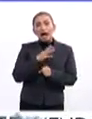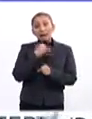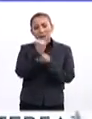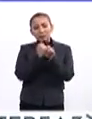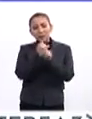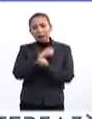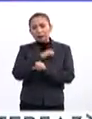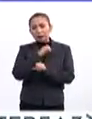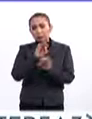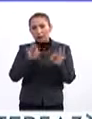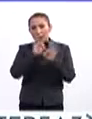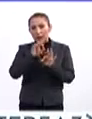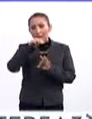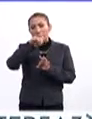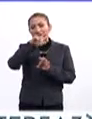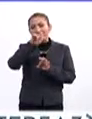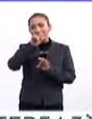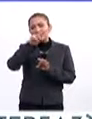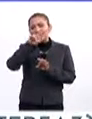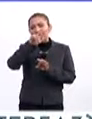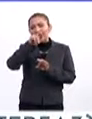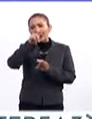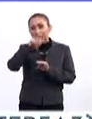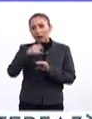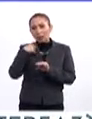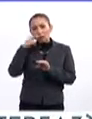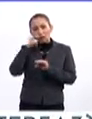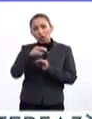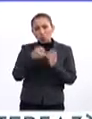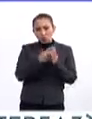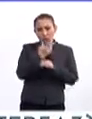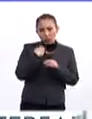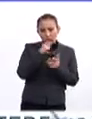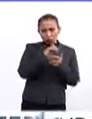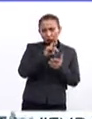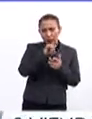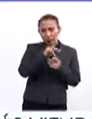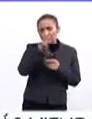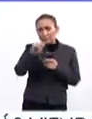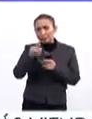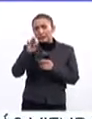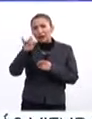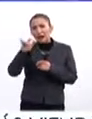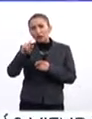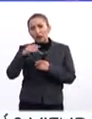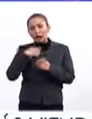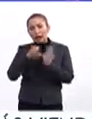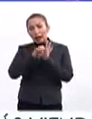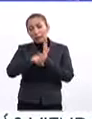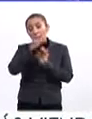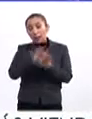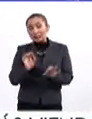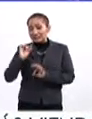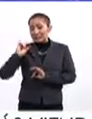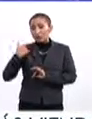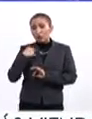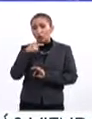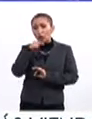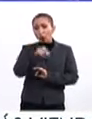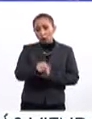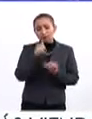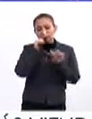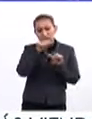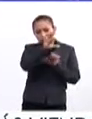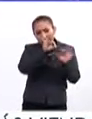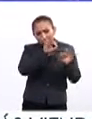estudios importantes. Por ejemplo, Méndez Blancarte, Los Contemporáneos, Octavio Paz y Fernando Benítez, son las referencias más recientes, digamos, que han